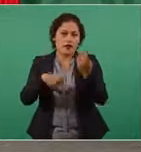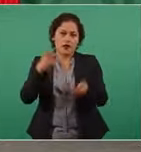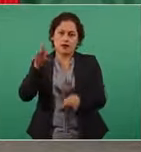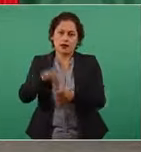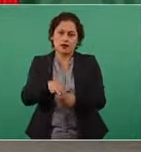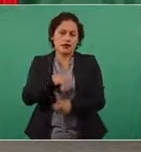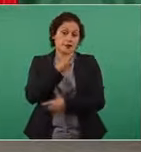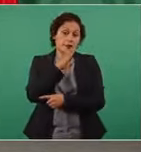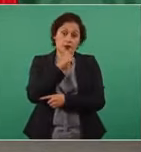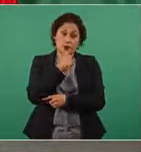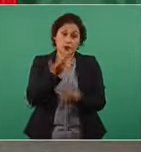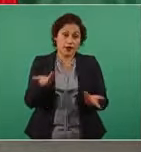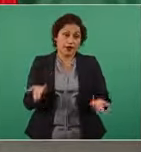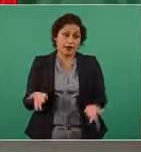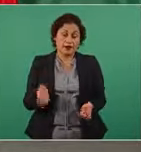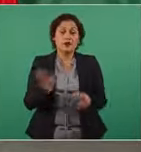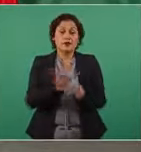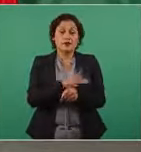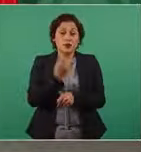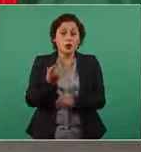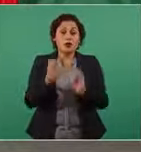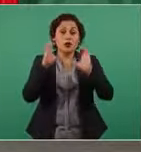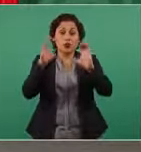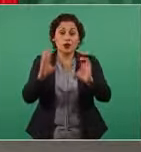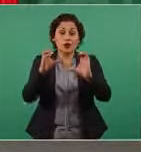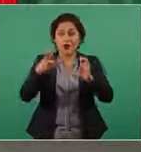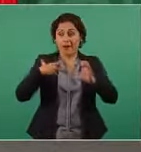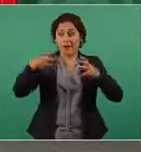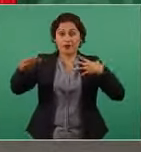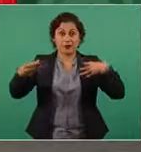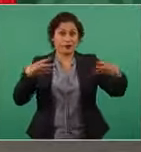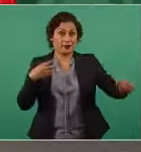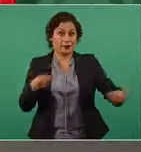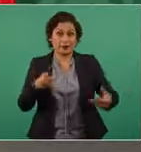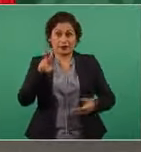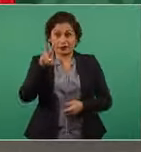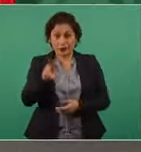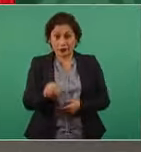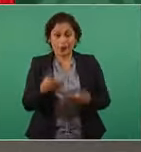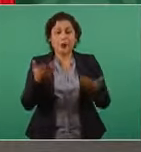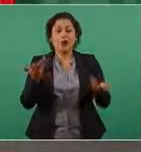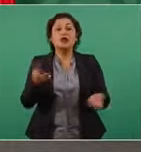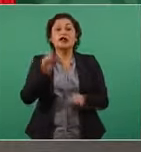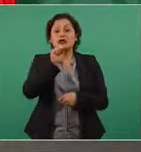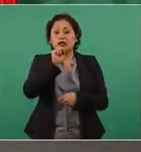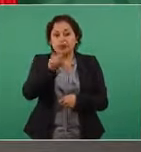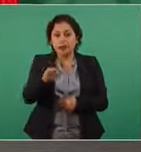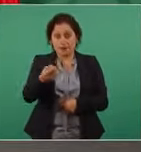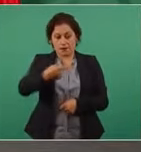no sólo por el contagio, sino porque hay que cuidarse, hay que